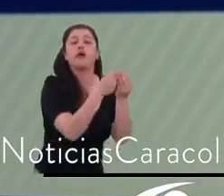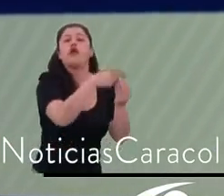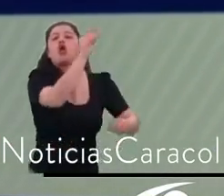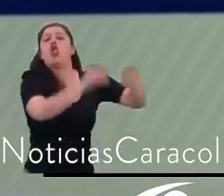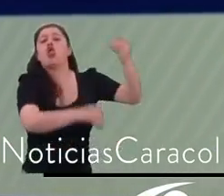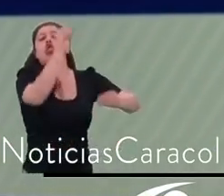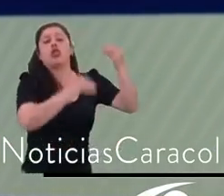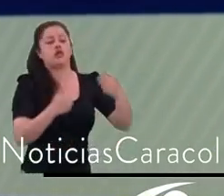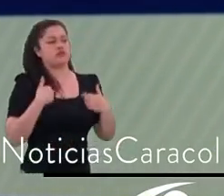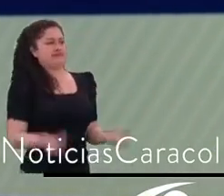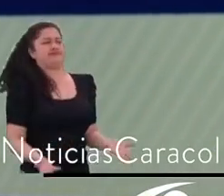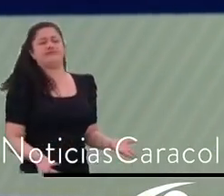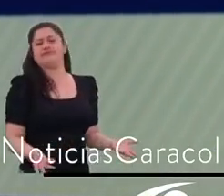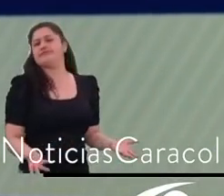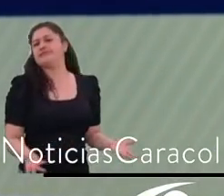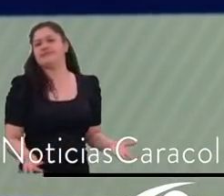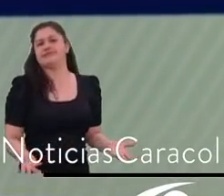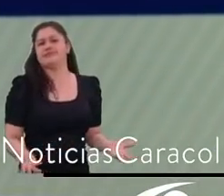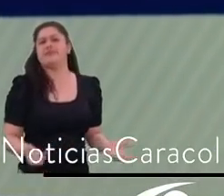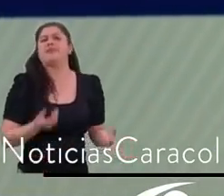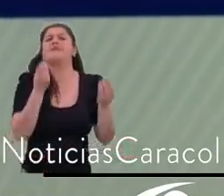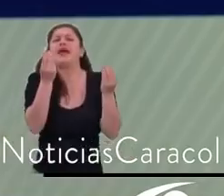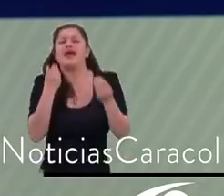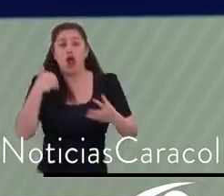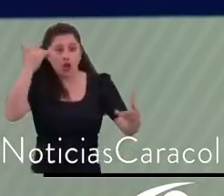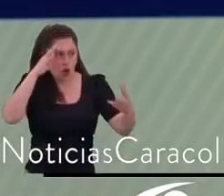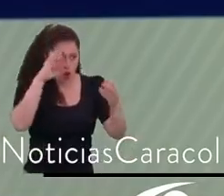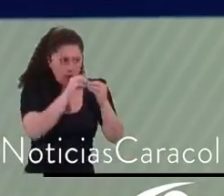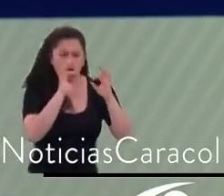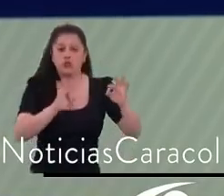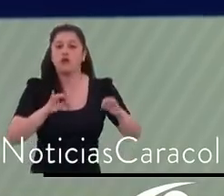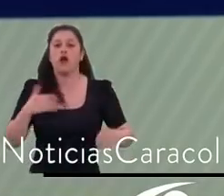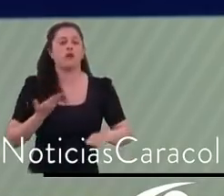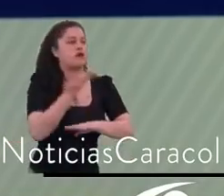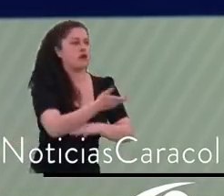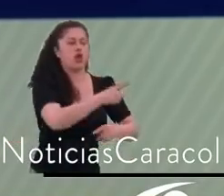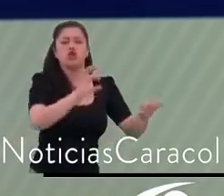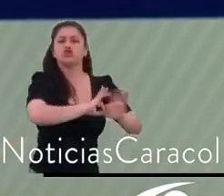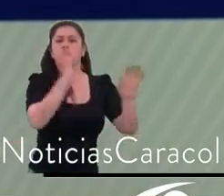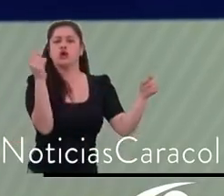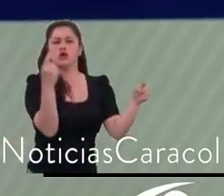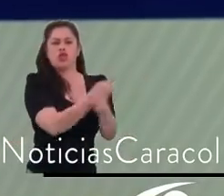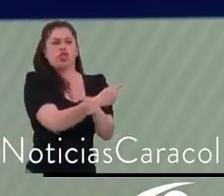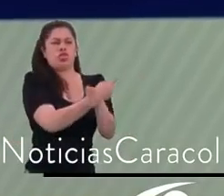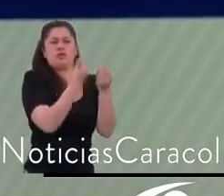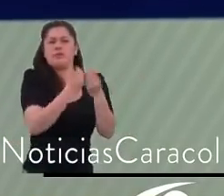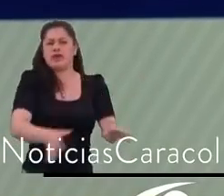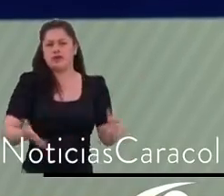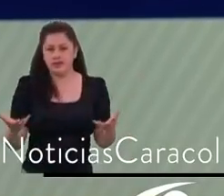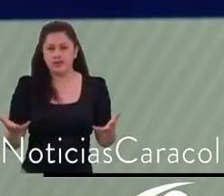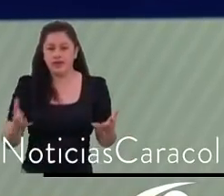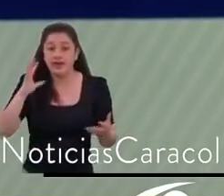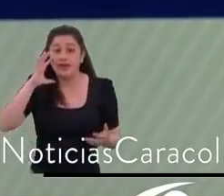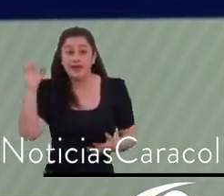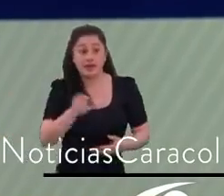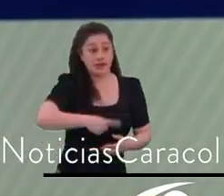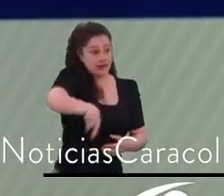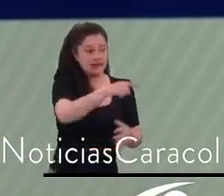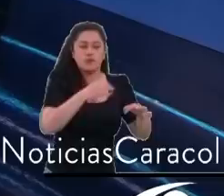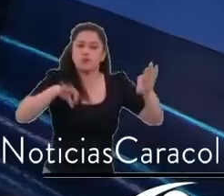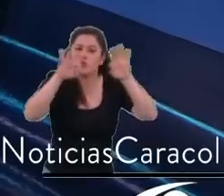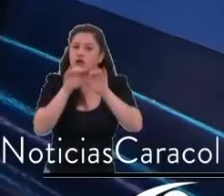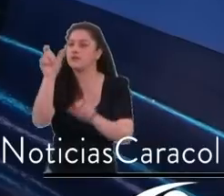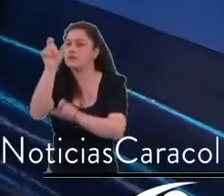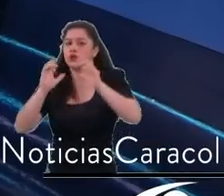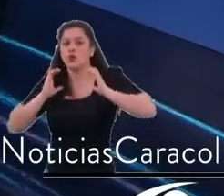políticos. Bogotá va a construir la ciudad justa, a pagar la deuda social que tenemos con la clase media bogotana, con los sectores